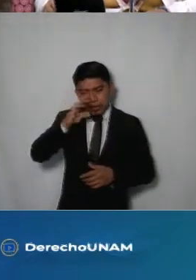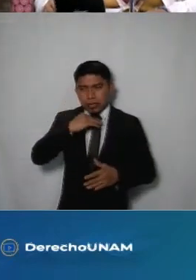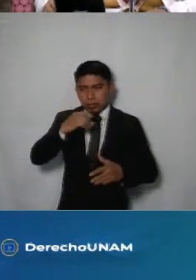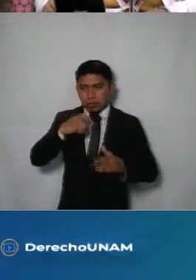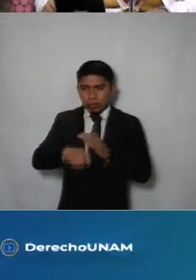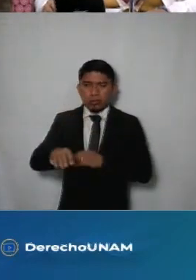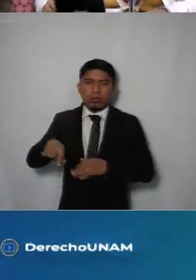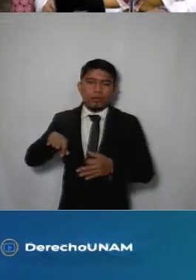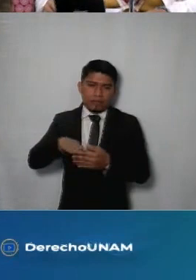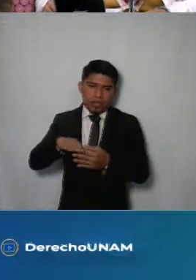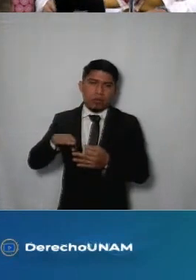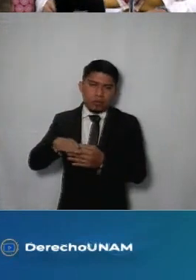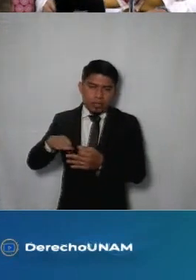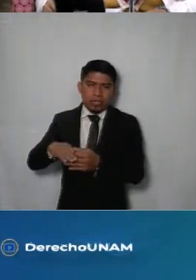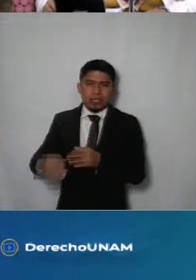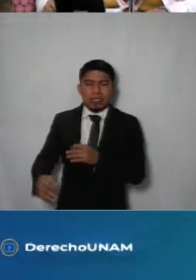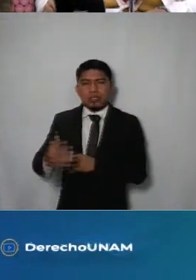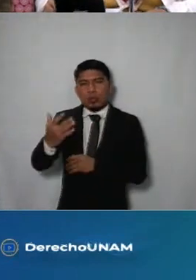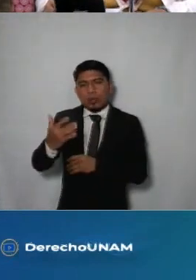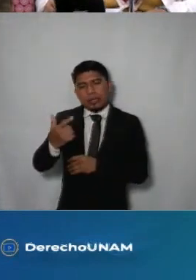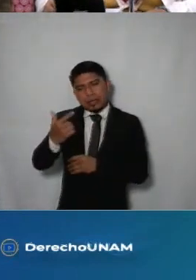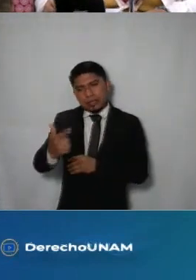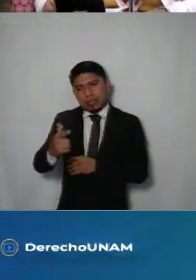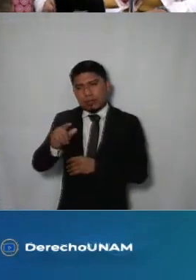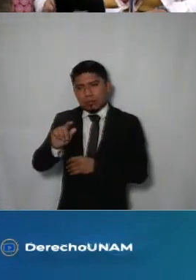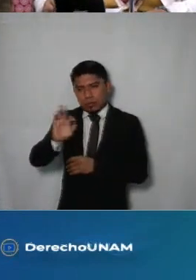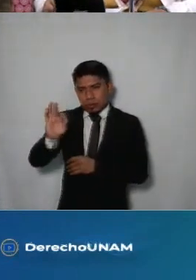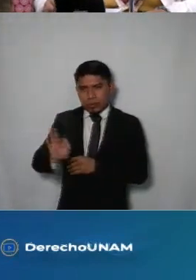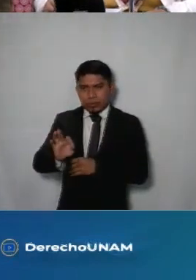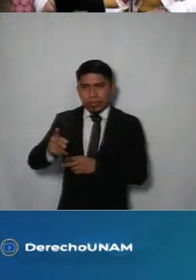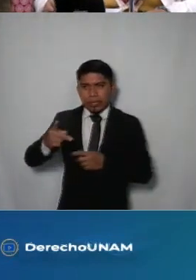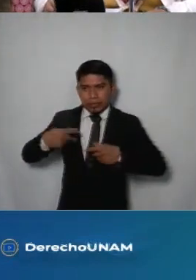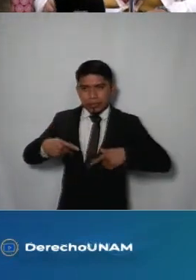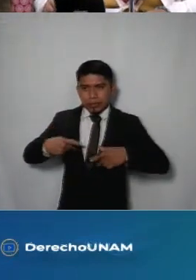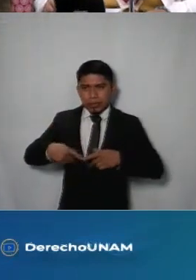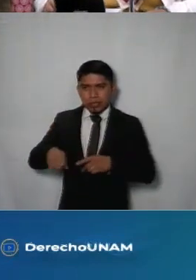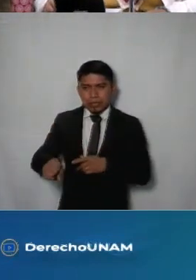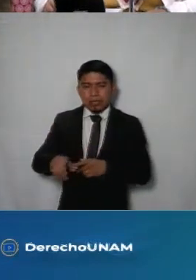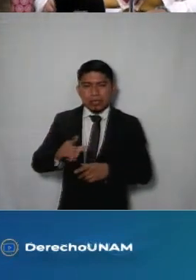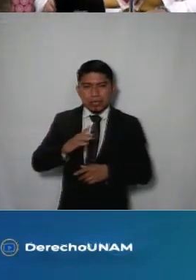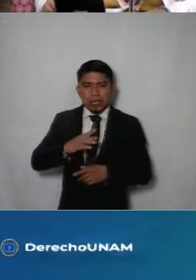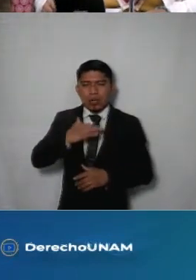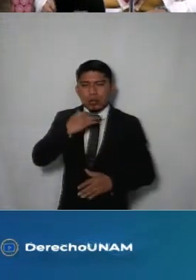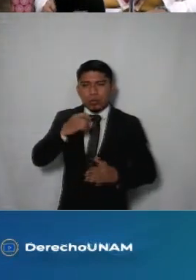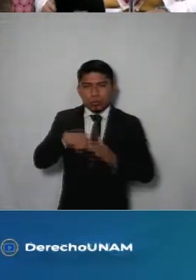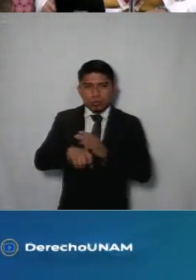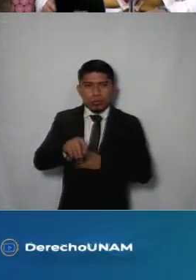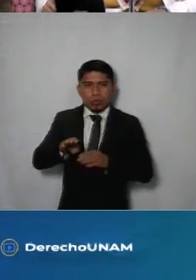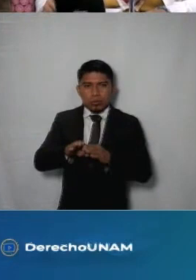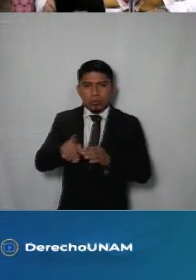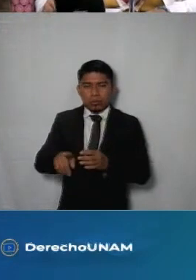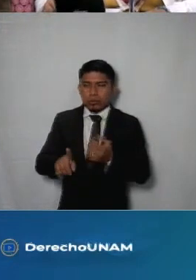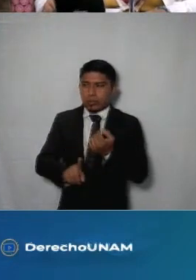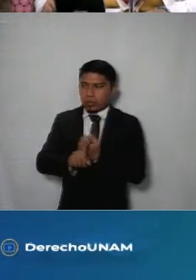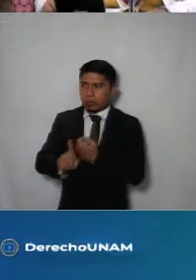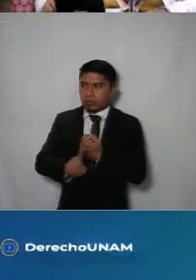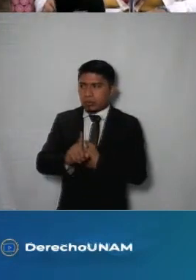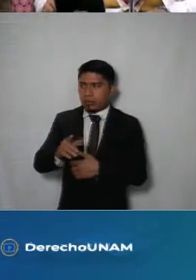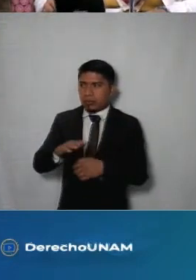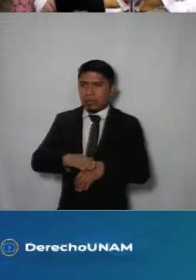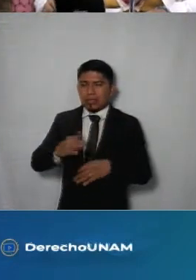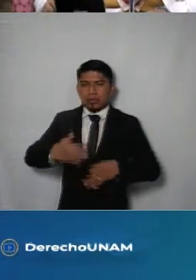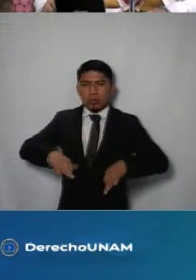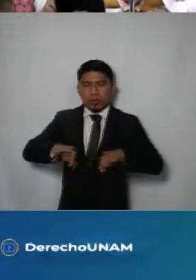corrupción son muy frecuentes y el 57% de la población percibe a la corrupción como uno de los problemas